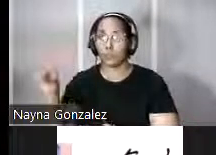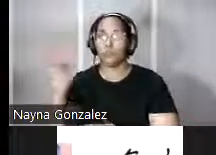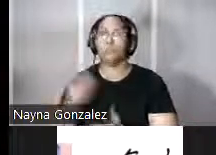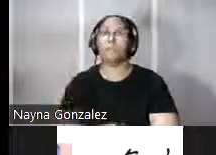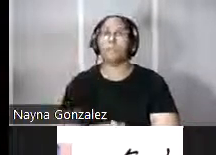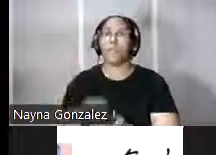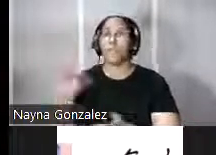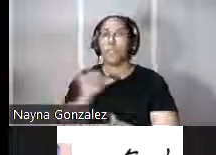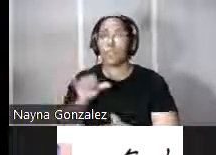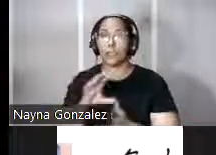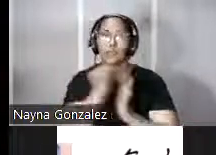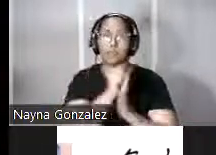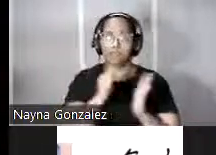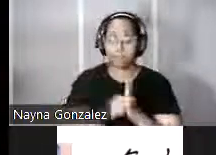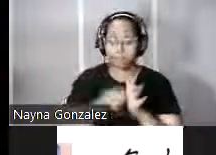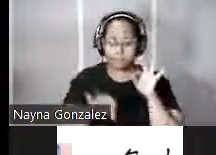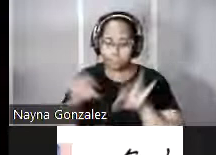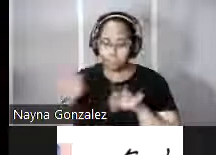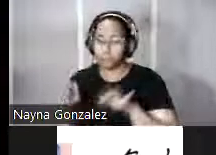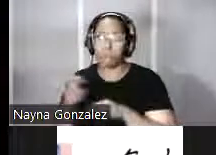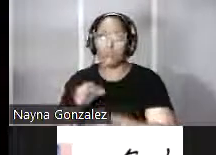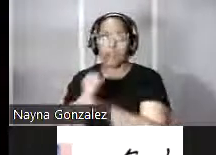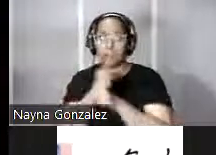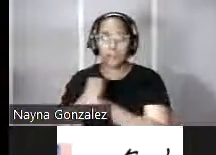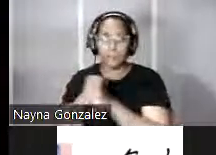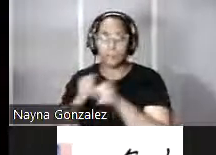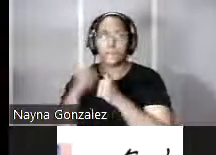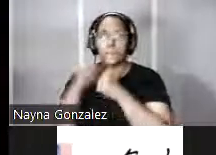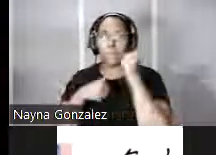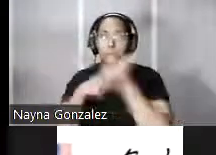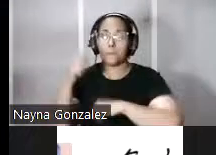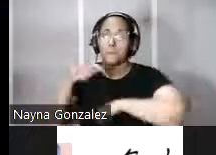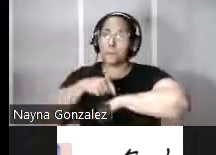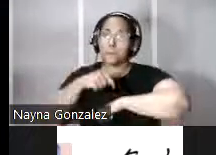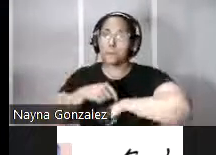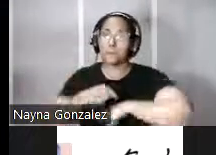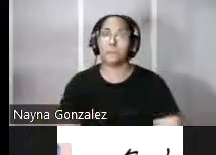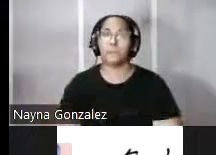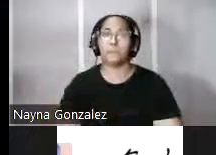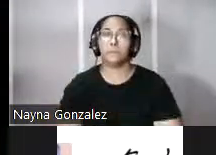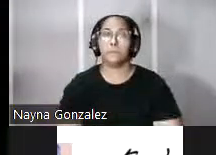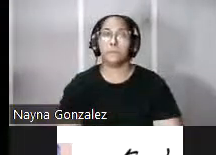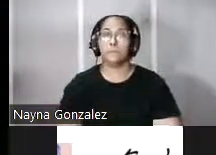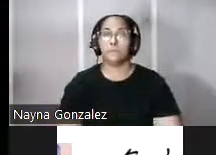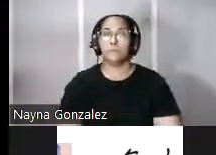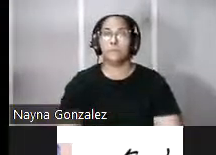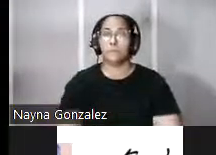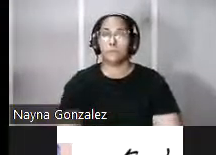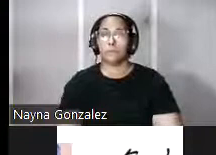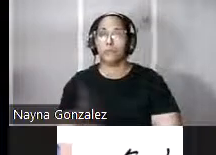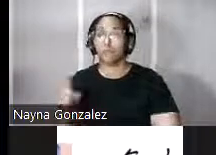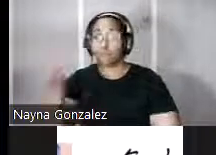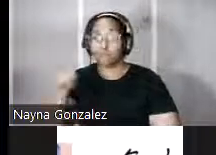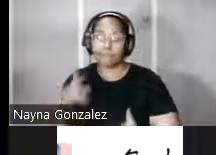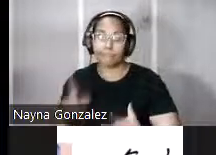monarca del estado en el que se encontraban todas las defensas construidas hasta el momento La mayor aportación de Alejandro Reilly a